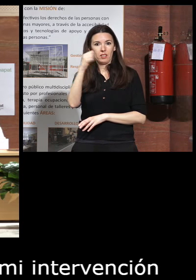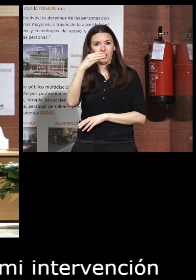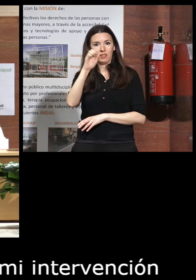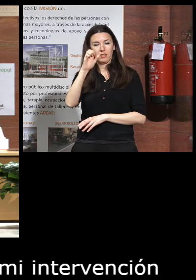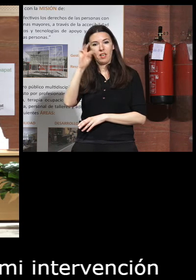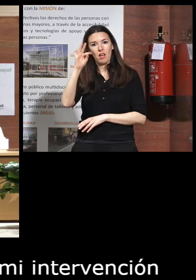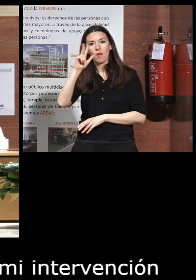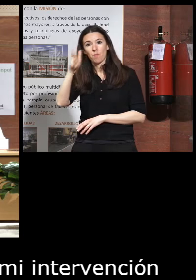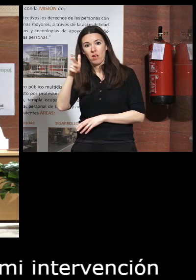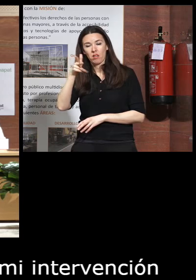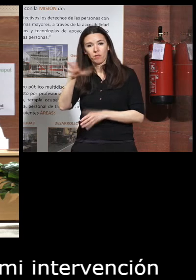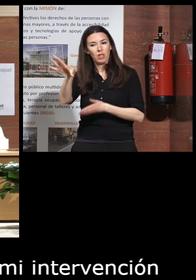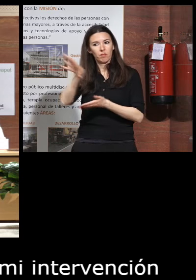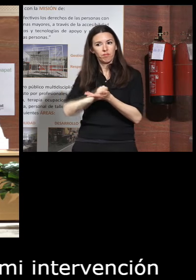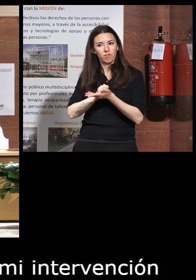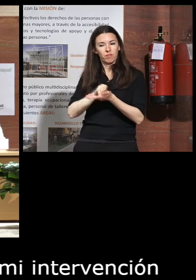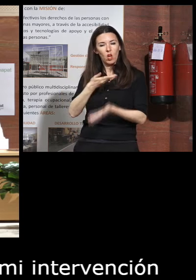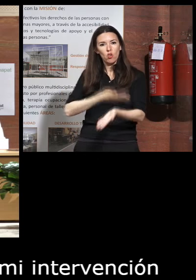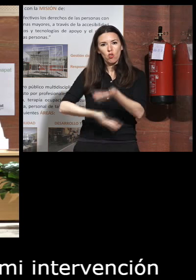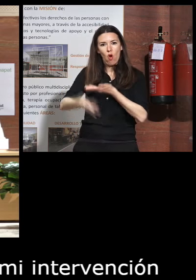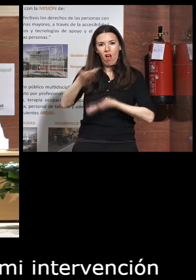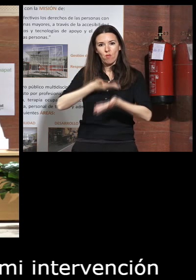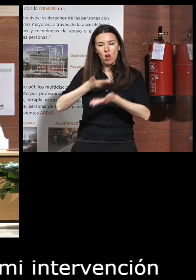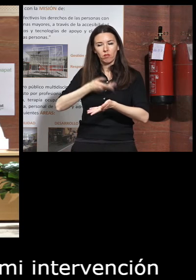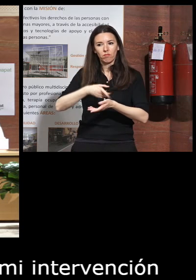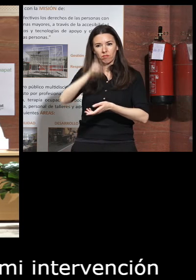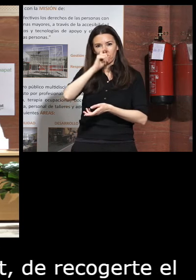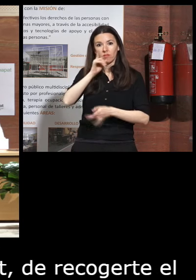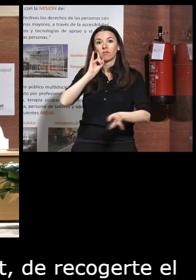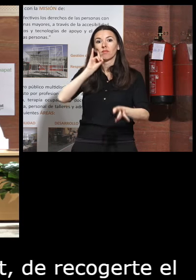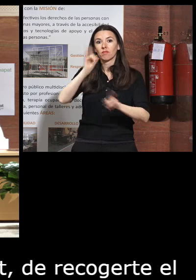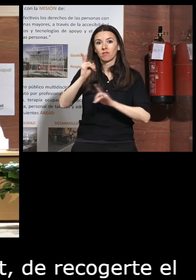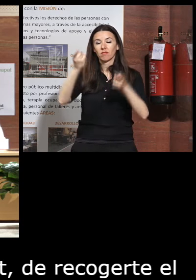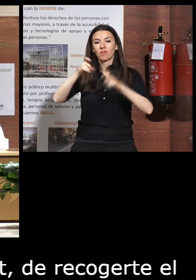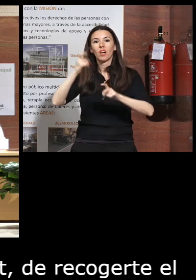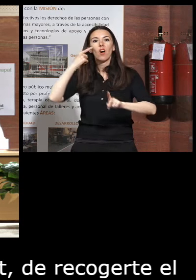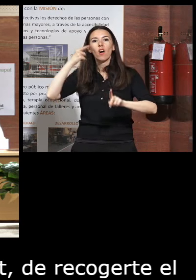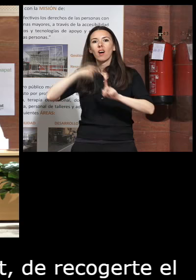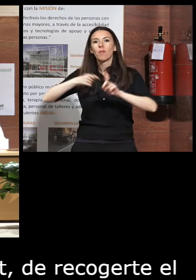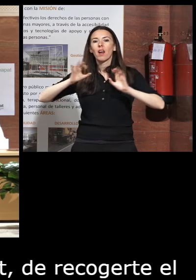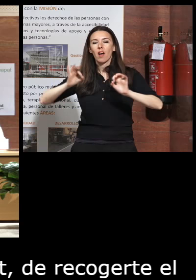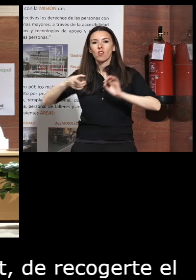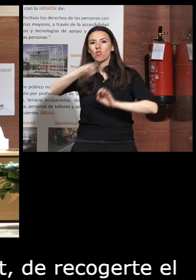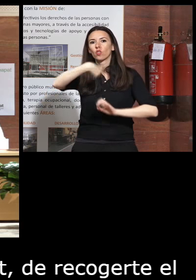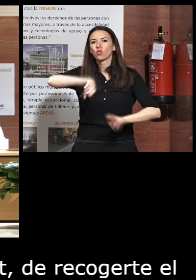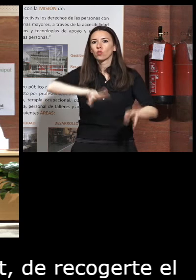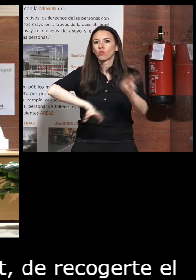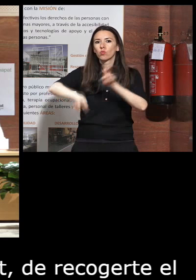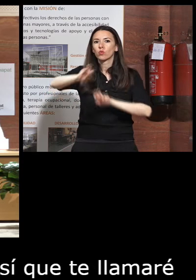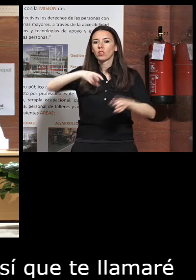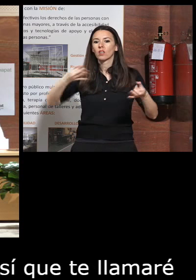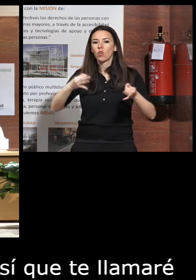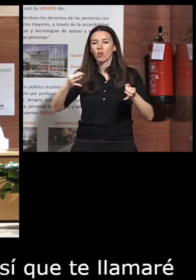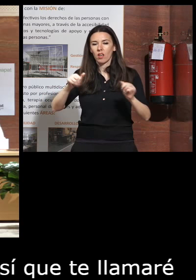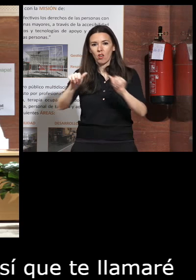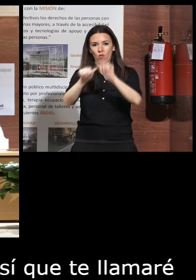lanzado de colaborar así que te llamaré para concretar de qué manera estamos buscando la forma